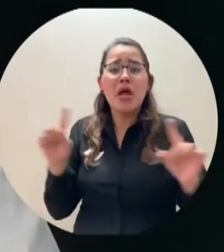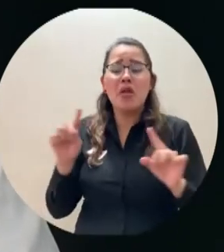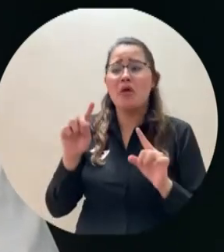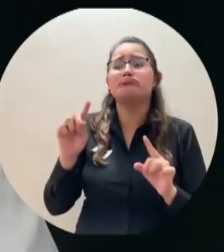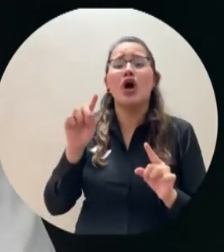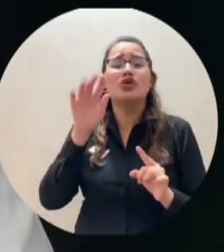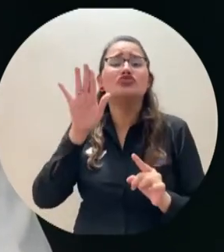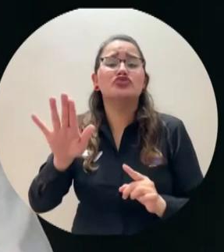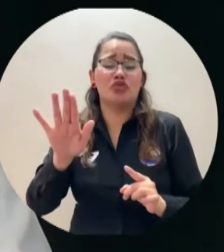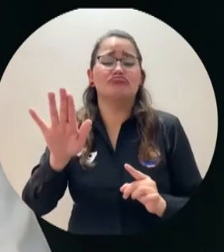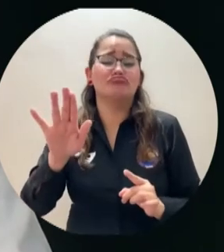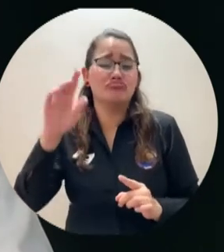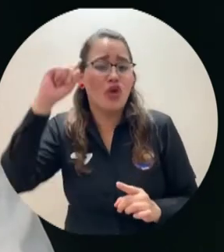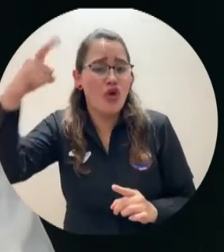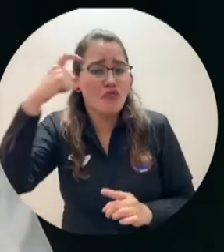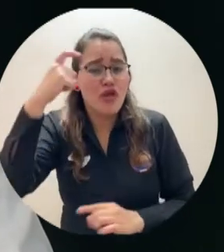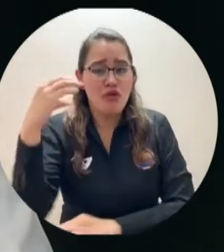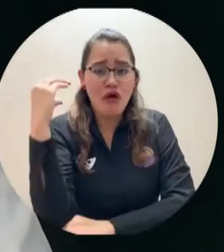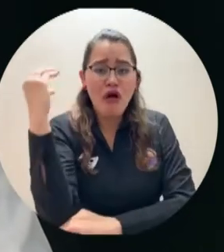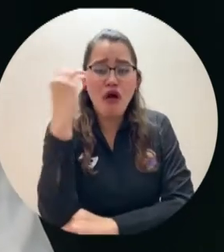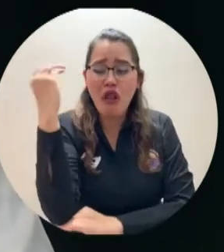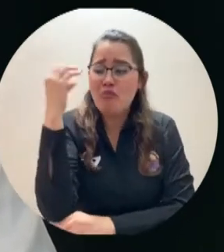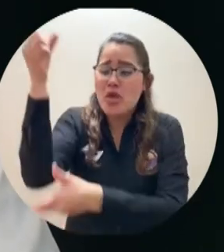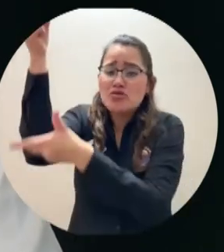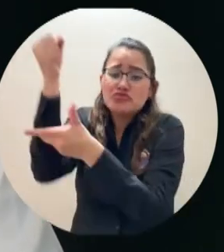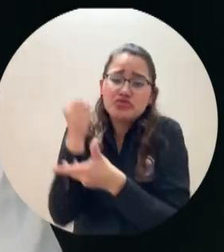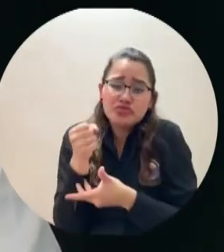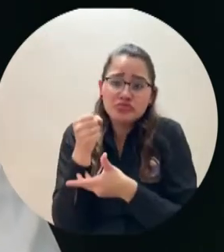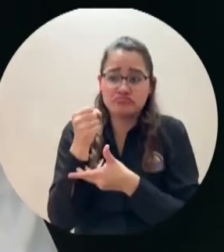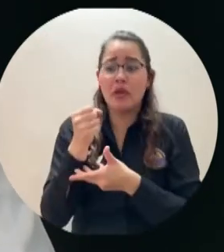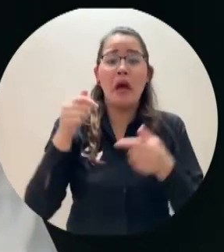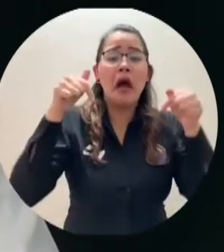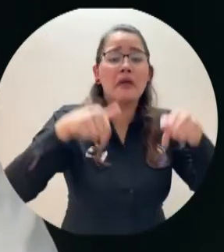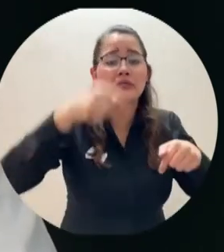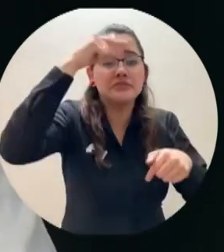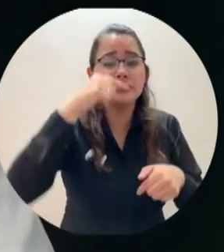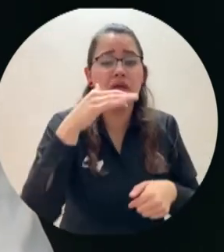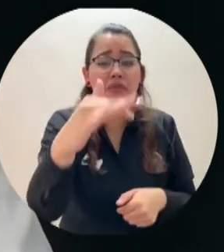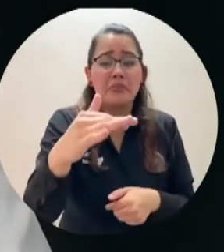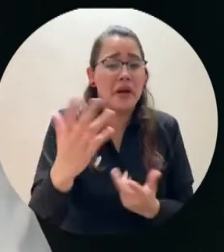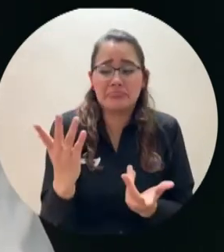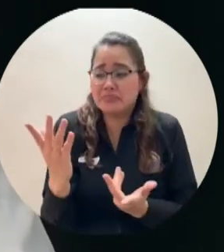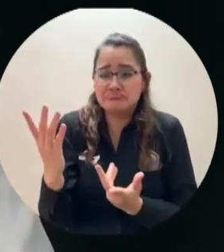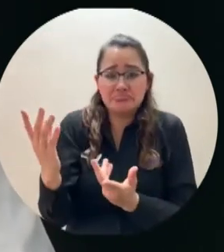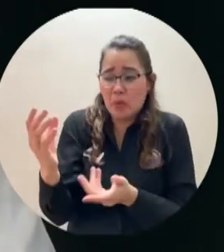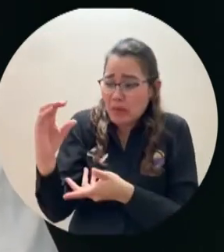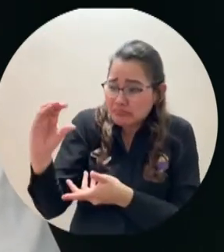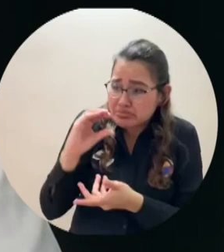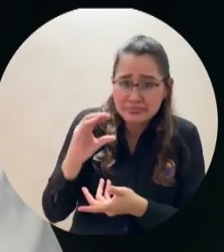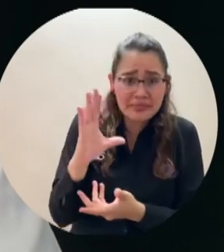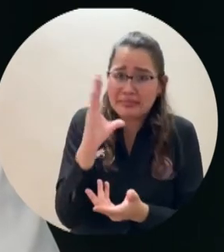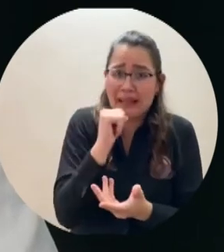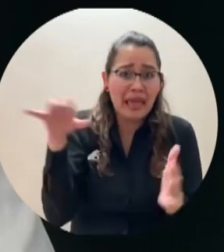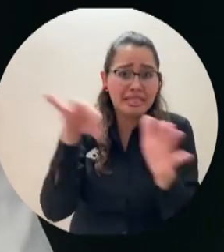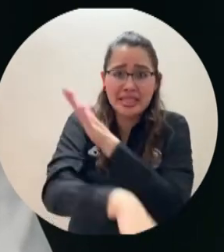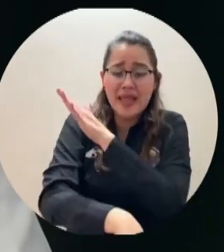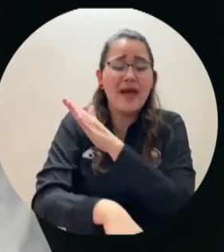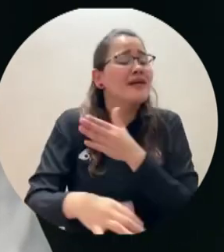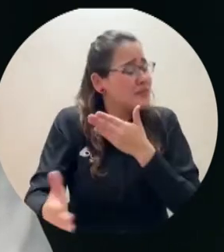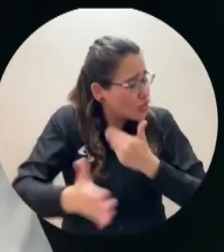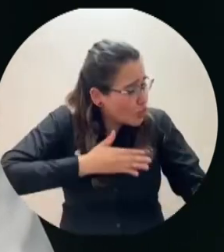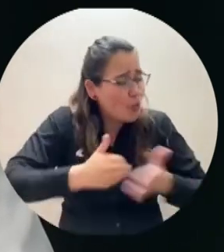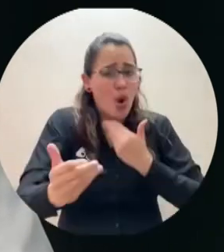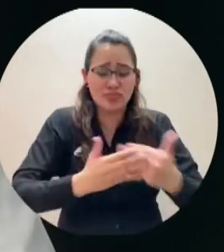del distrito de Santa Marta, hemos podido garantizar educación de alta calidad, incluyente e innovadora, donde con austeridad y